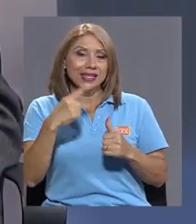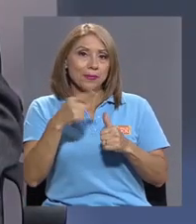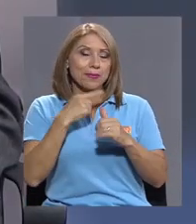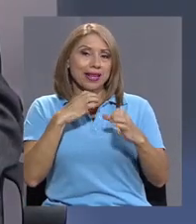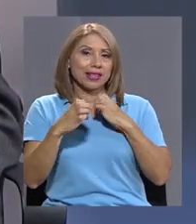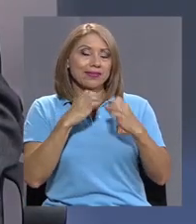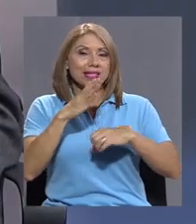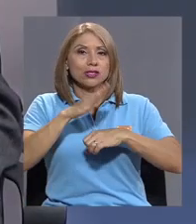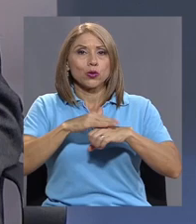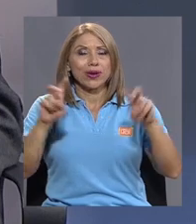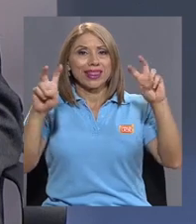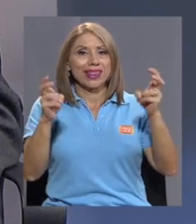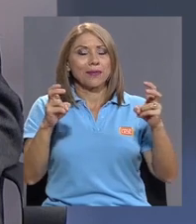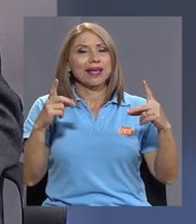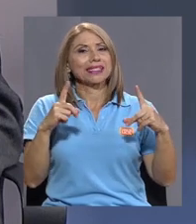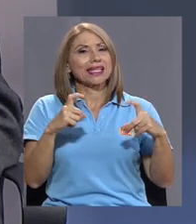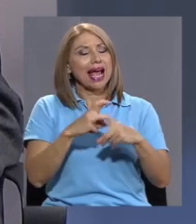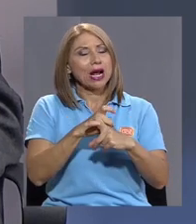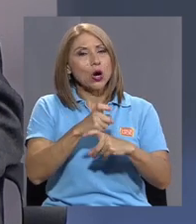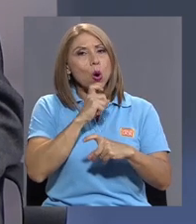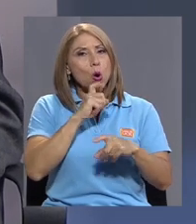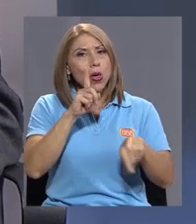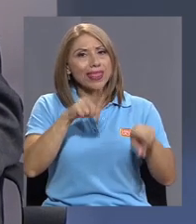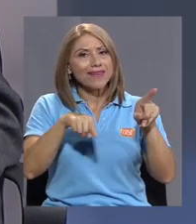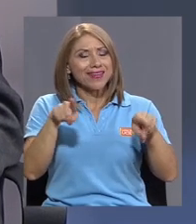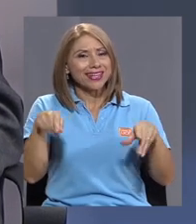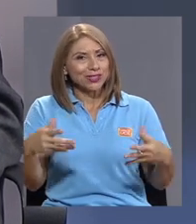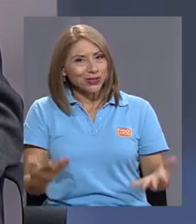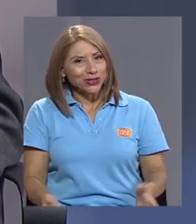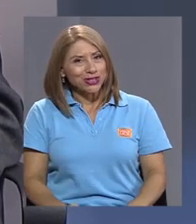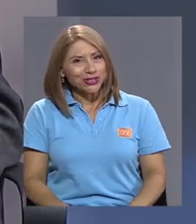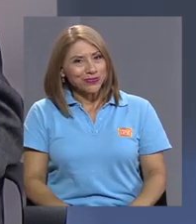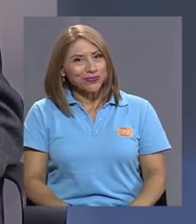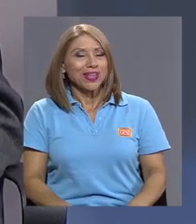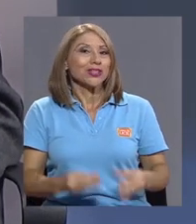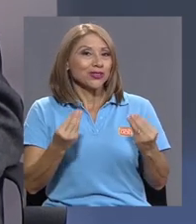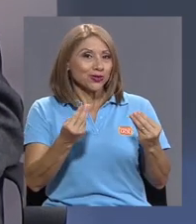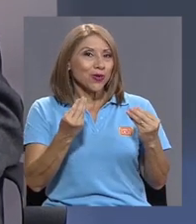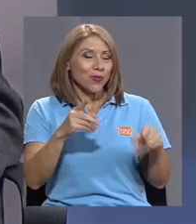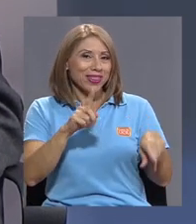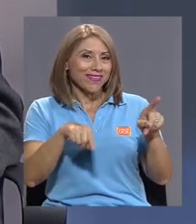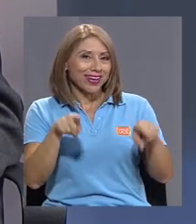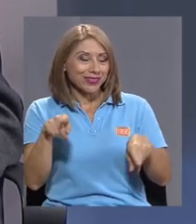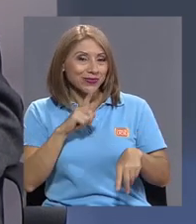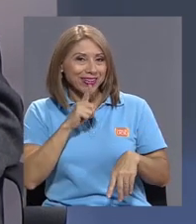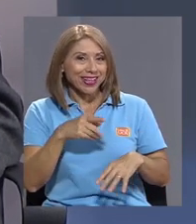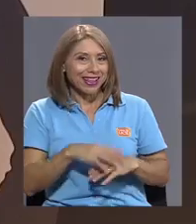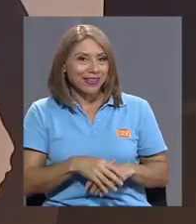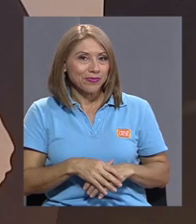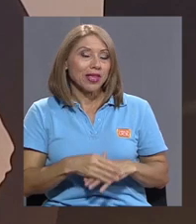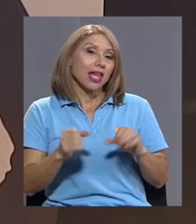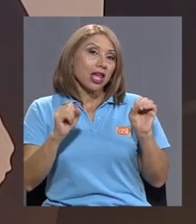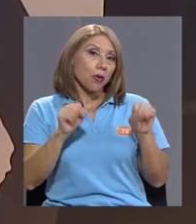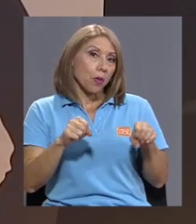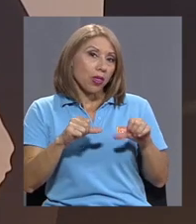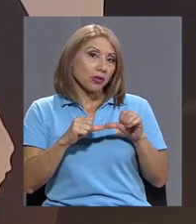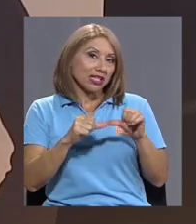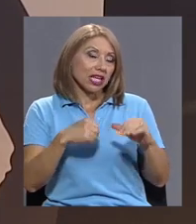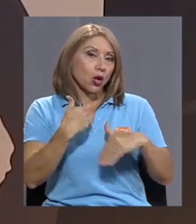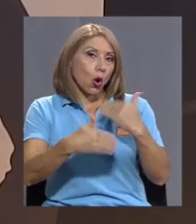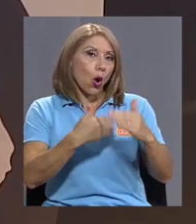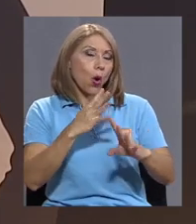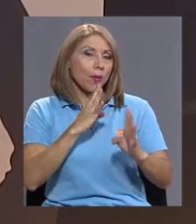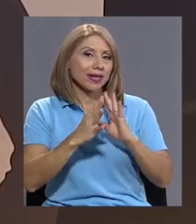esta primera entrevista sobre temas tan complicados y tan diversos. tienen. Son muy diversos esos temas y podemos seguir